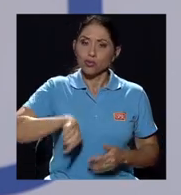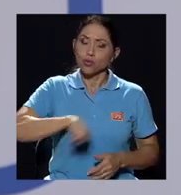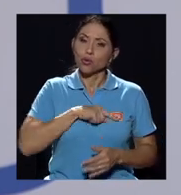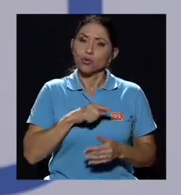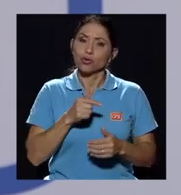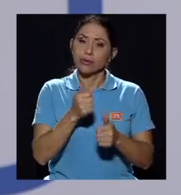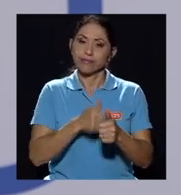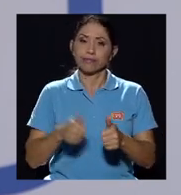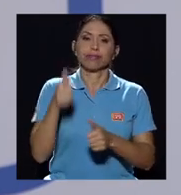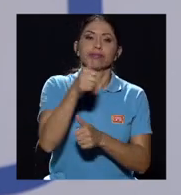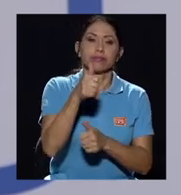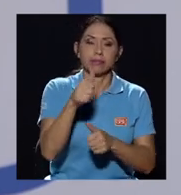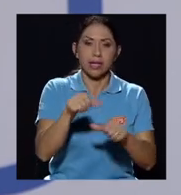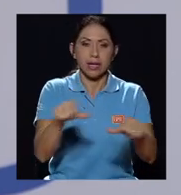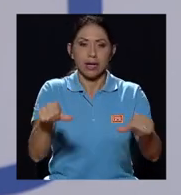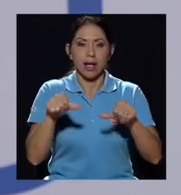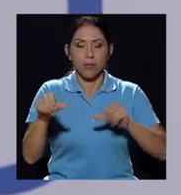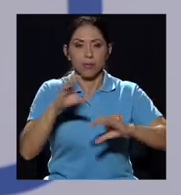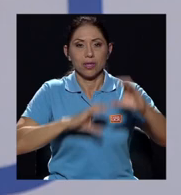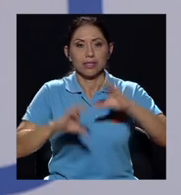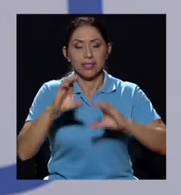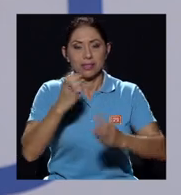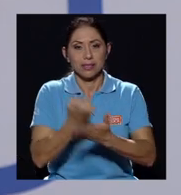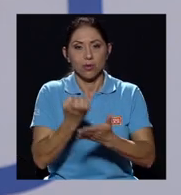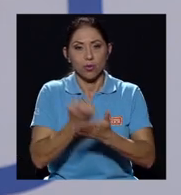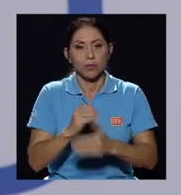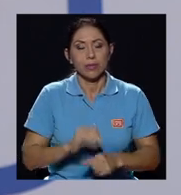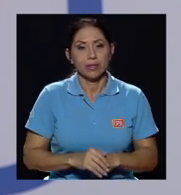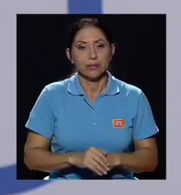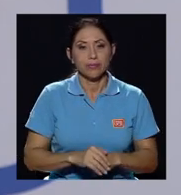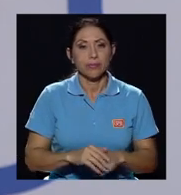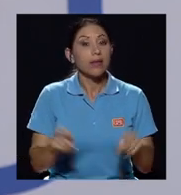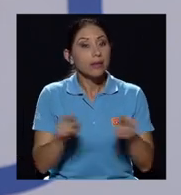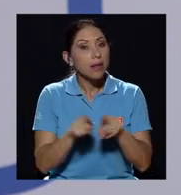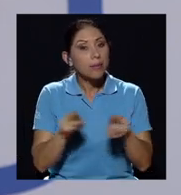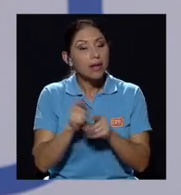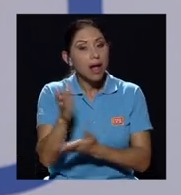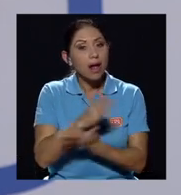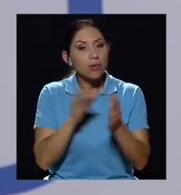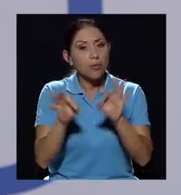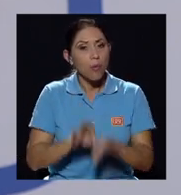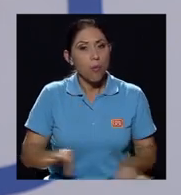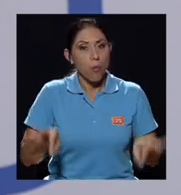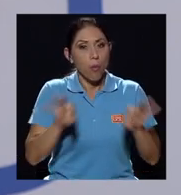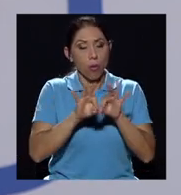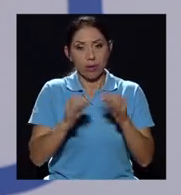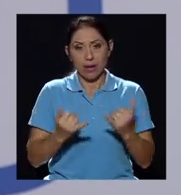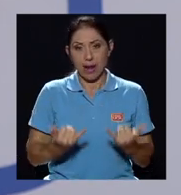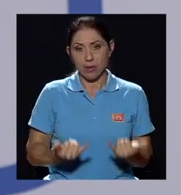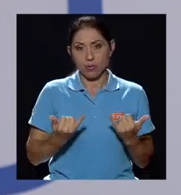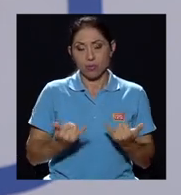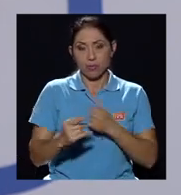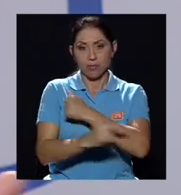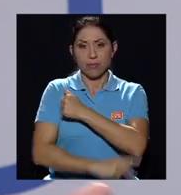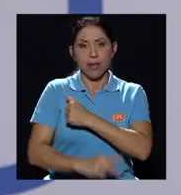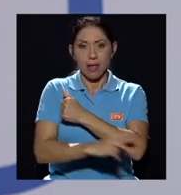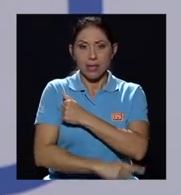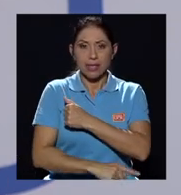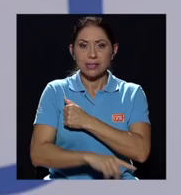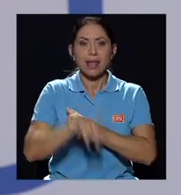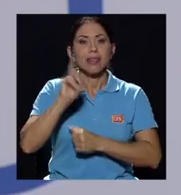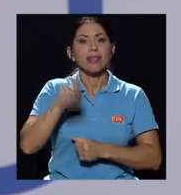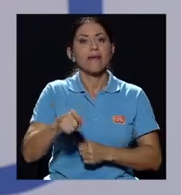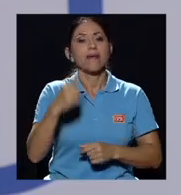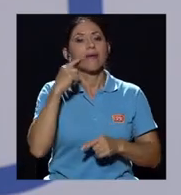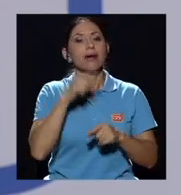en el campo de las ciencias económicas. Y algo que es importante, hoy día el país tiene que ver hacia las